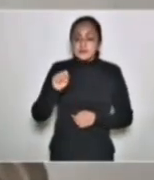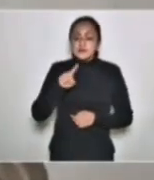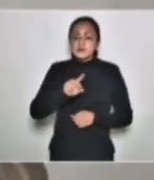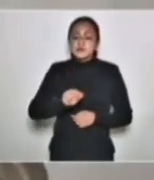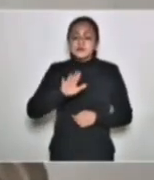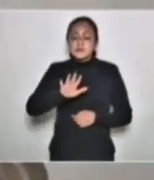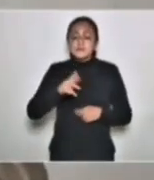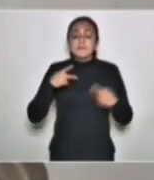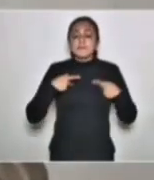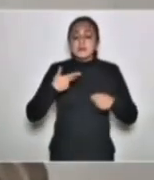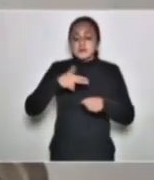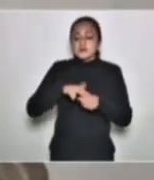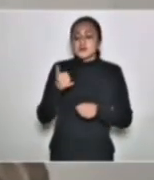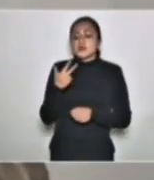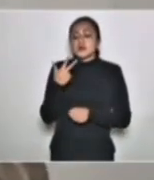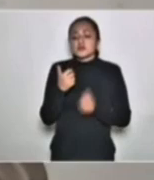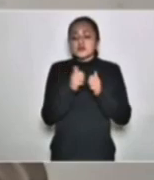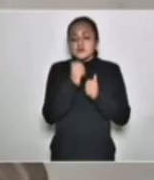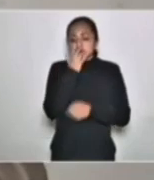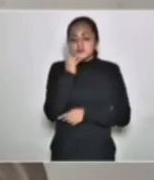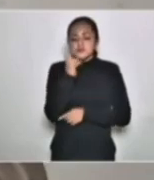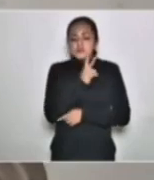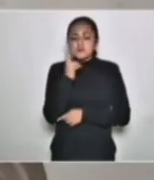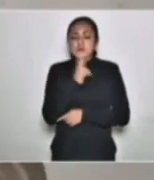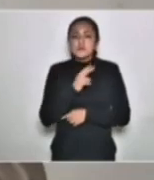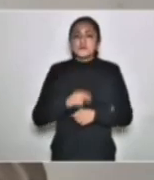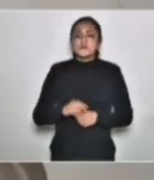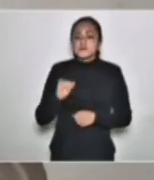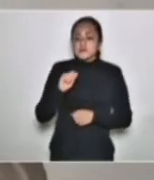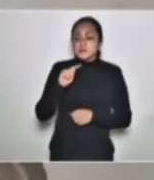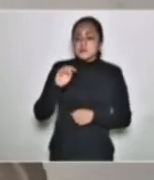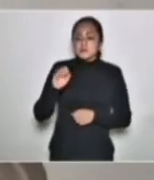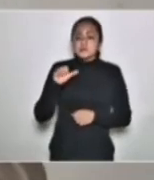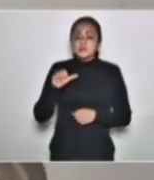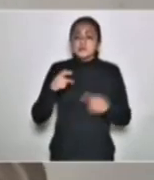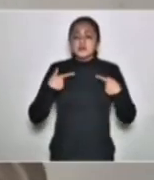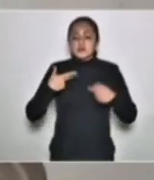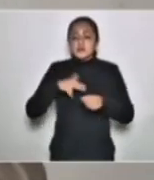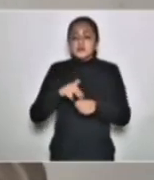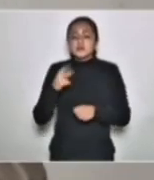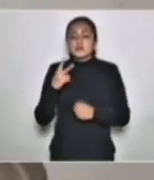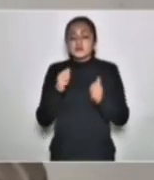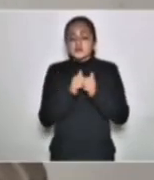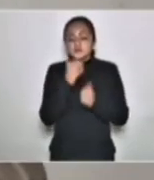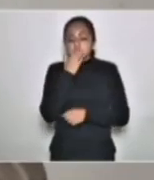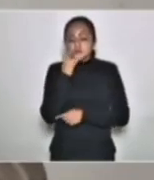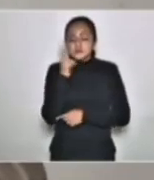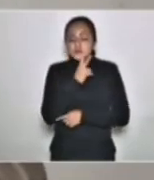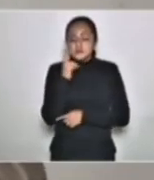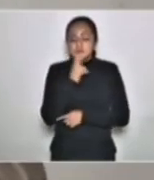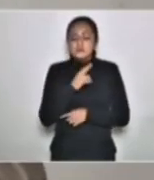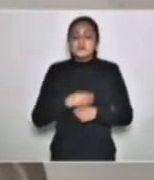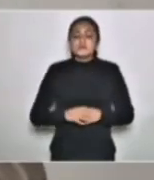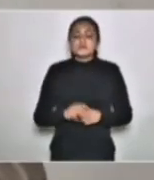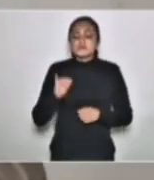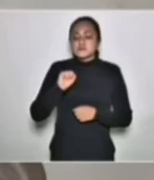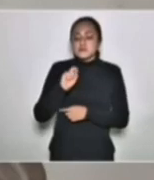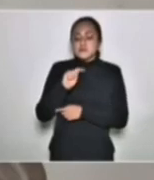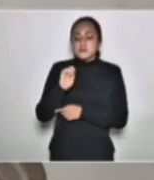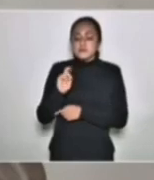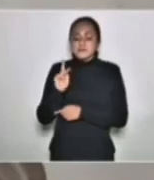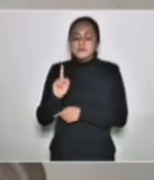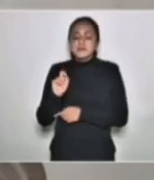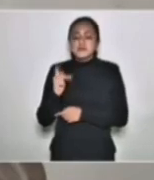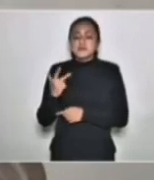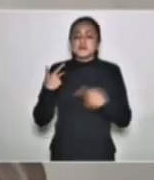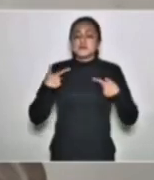ventilación asistida ISTE dieciséis pacientes dos con ventilación asistida ISTE veintiocho